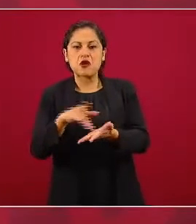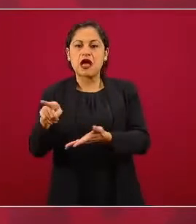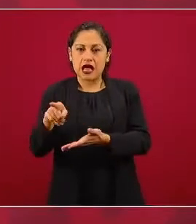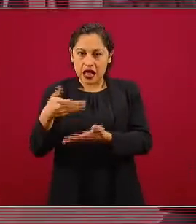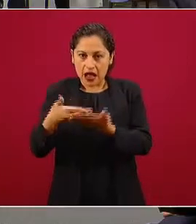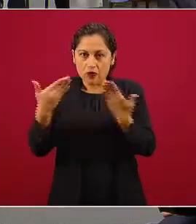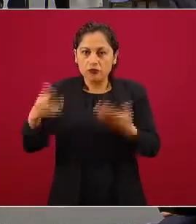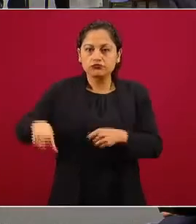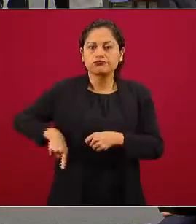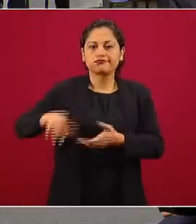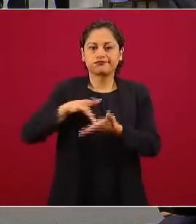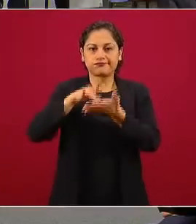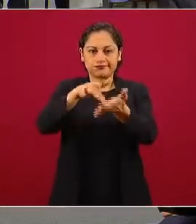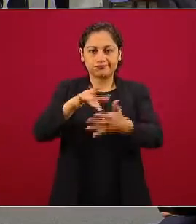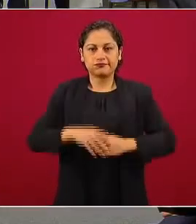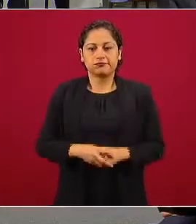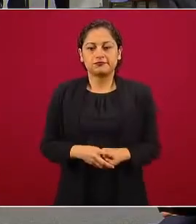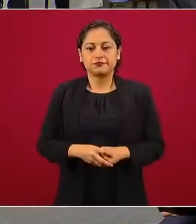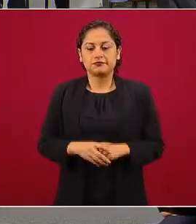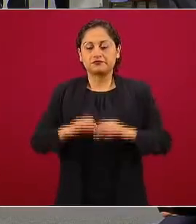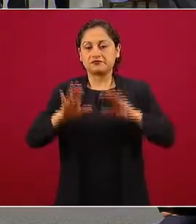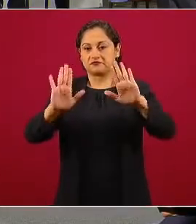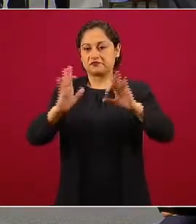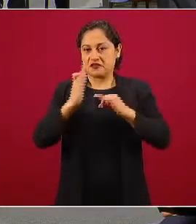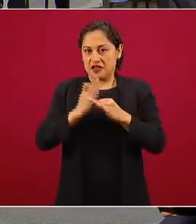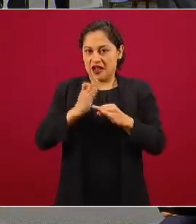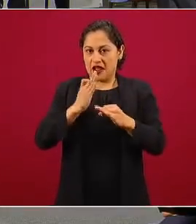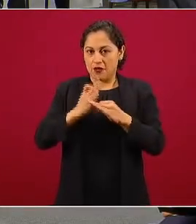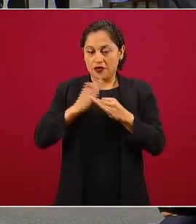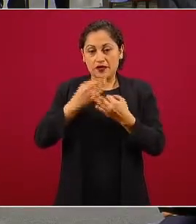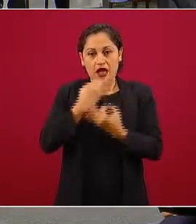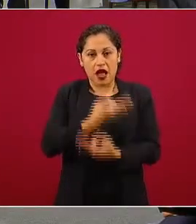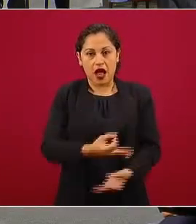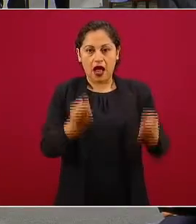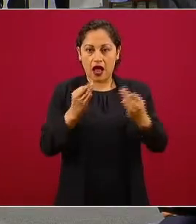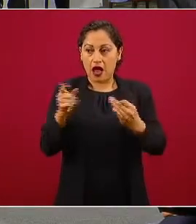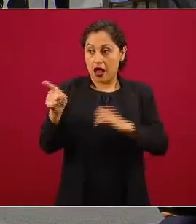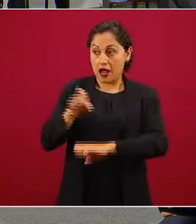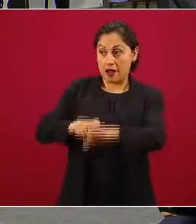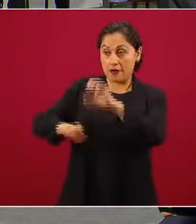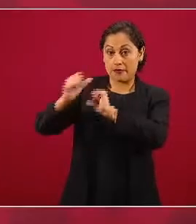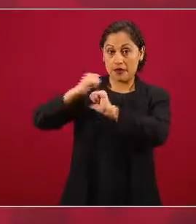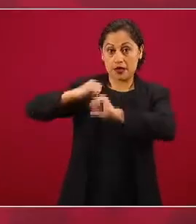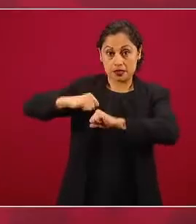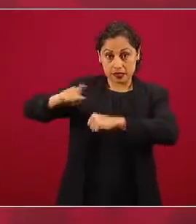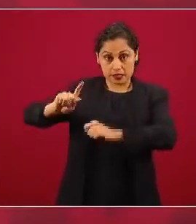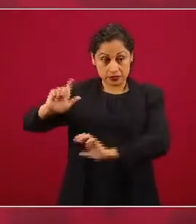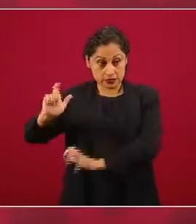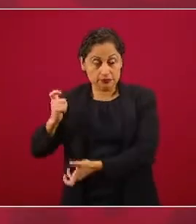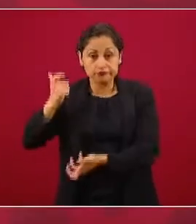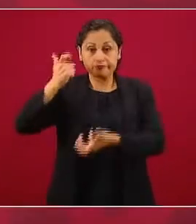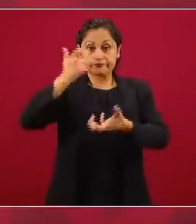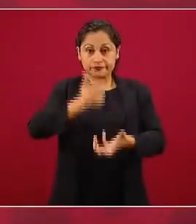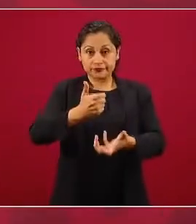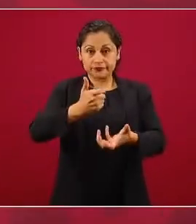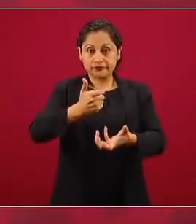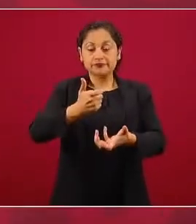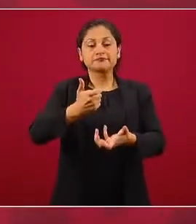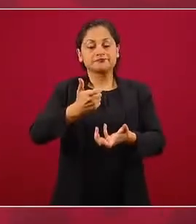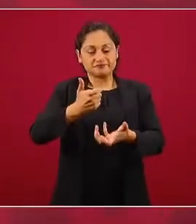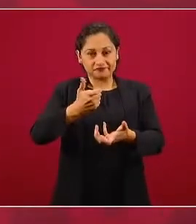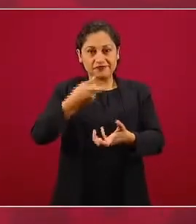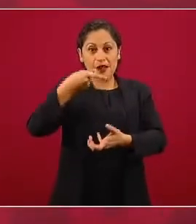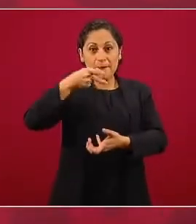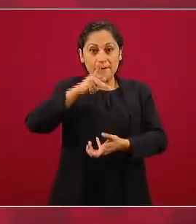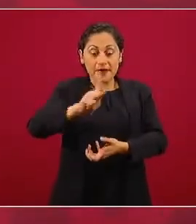no es un anuncio donde sólo los empresarios lo están poniendo, el gobierno está poniendo una